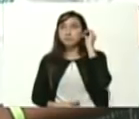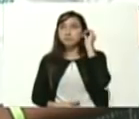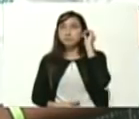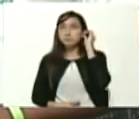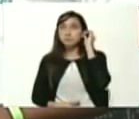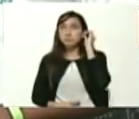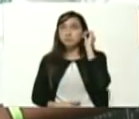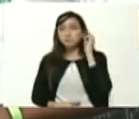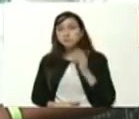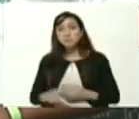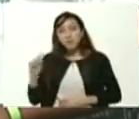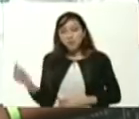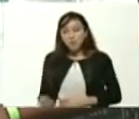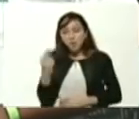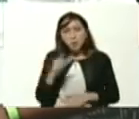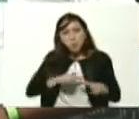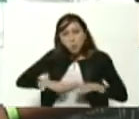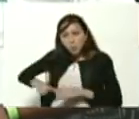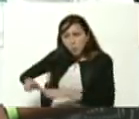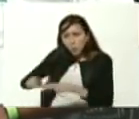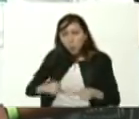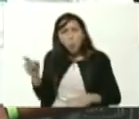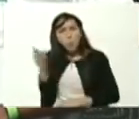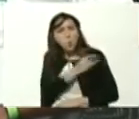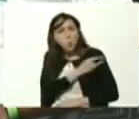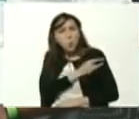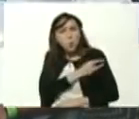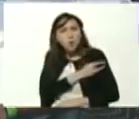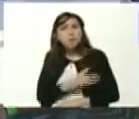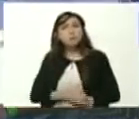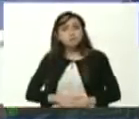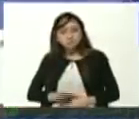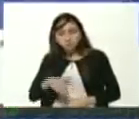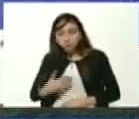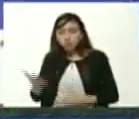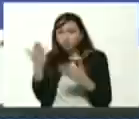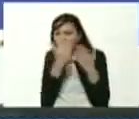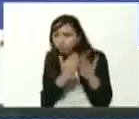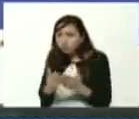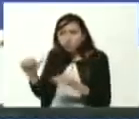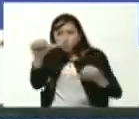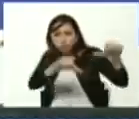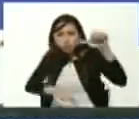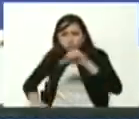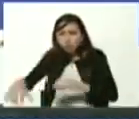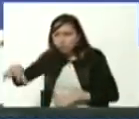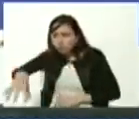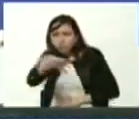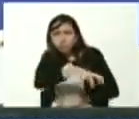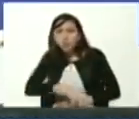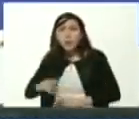el único lugar las universidades los centros científicos del país